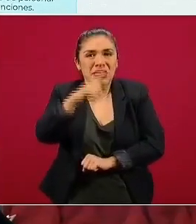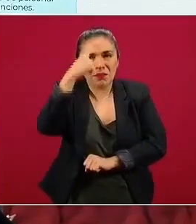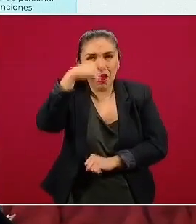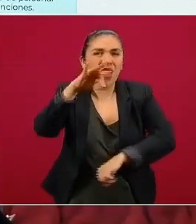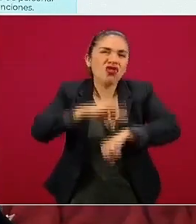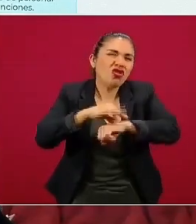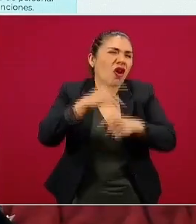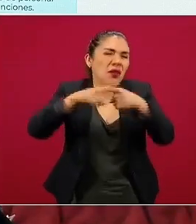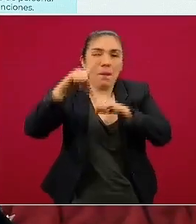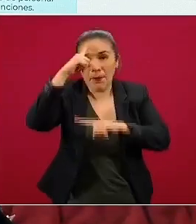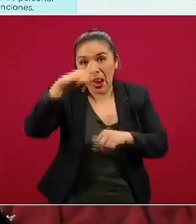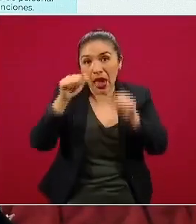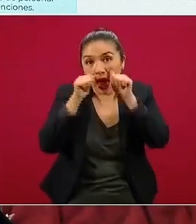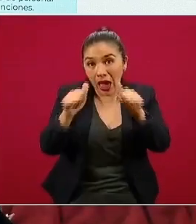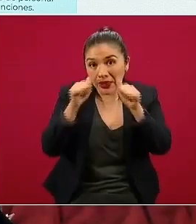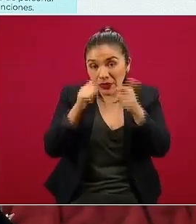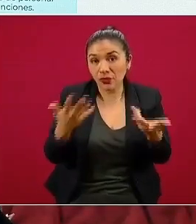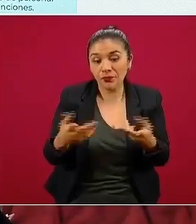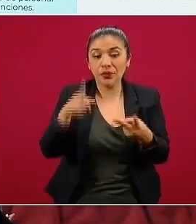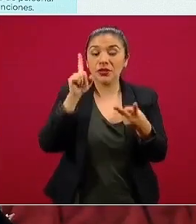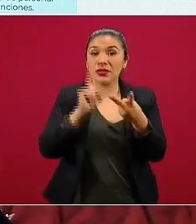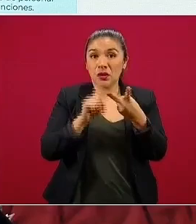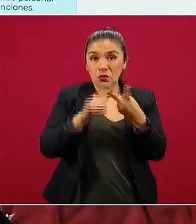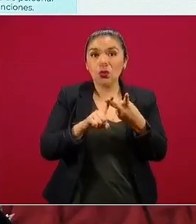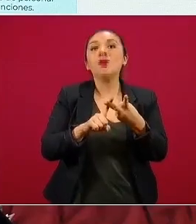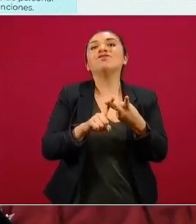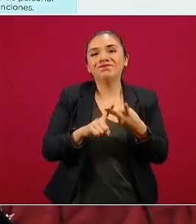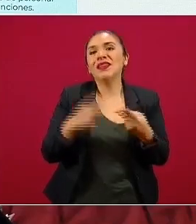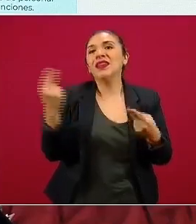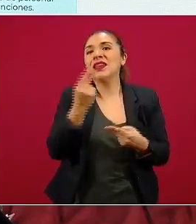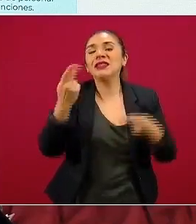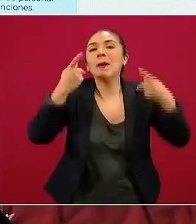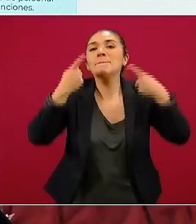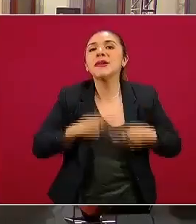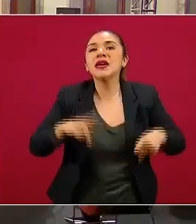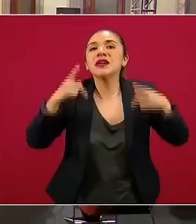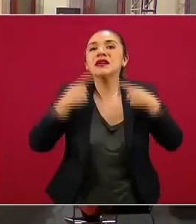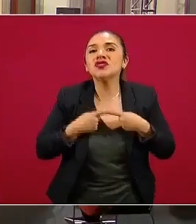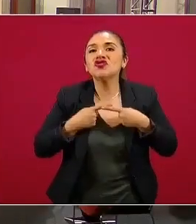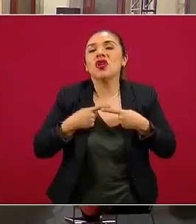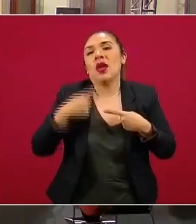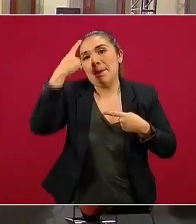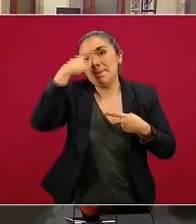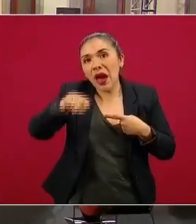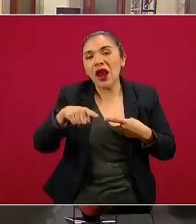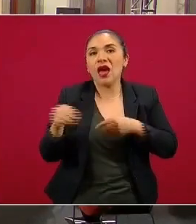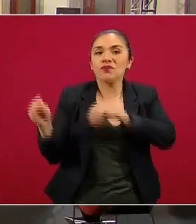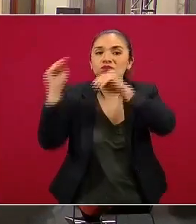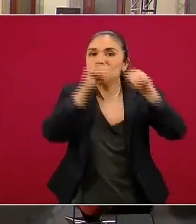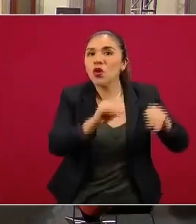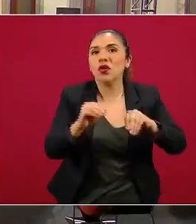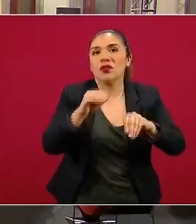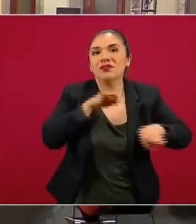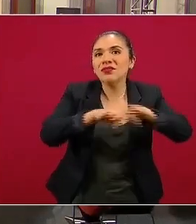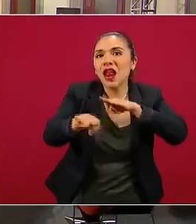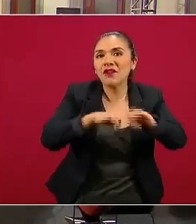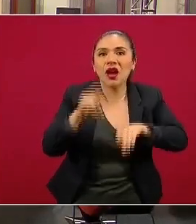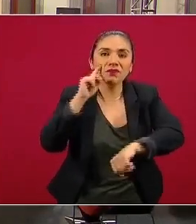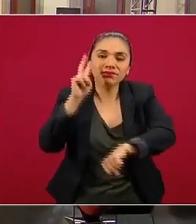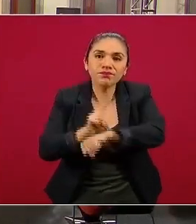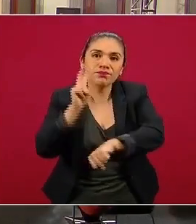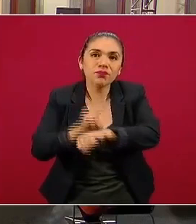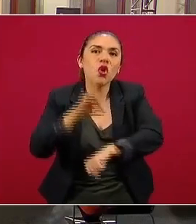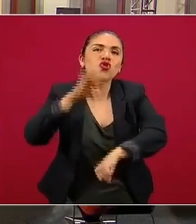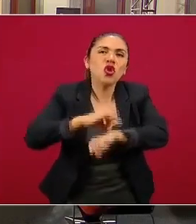atención. Por lo mismo, el punto dos es ese personal especializado, son los insumos y es el equipamiento que en su momento se requiere para